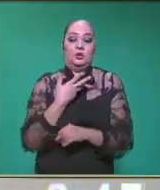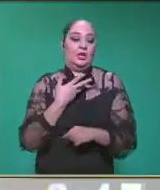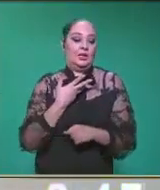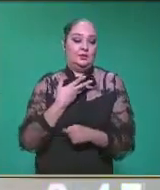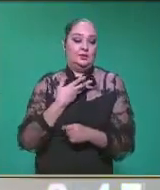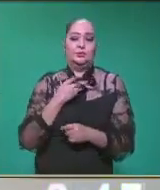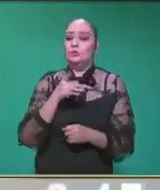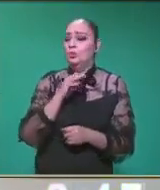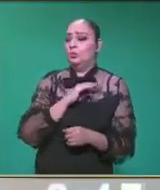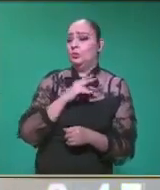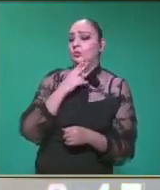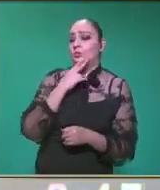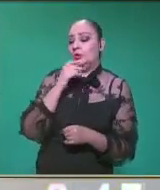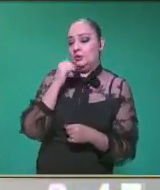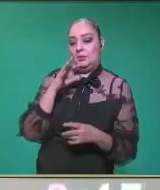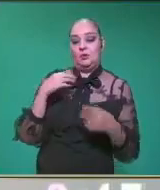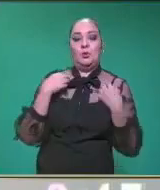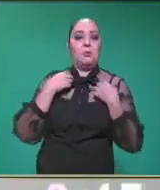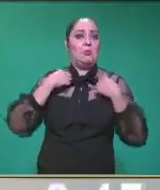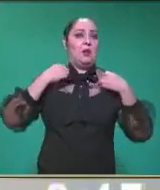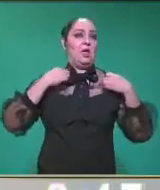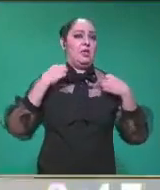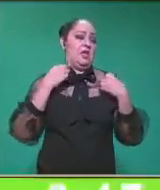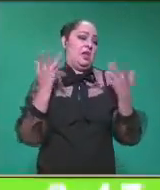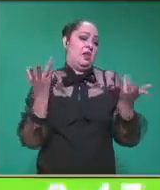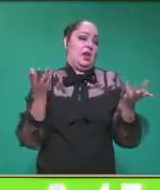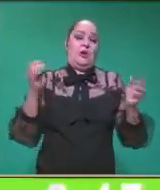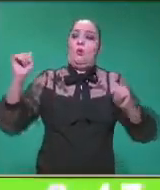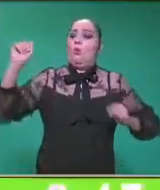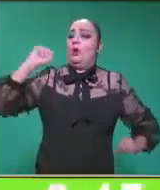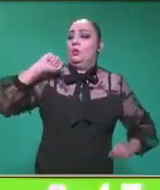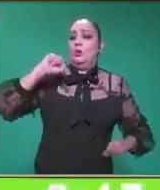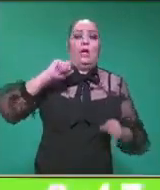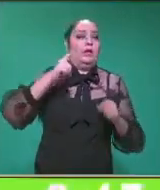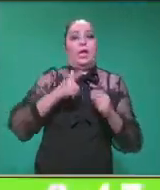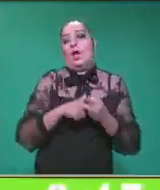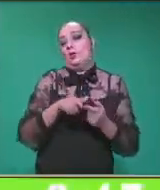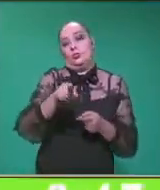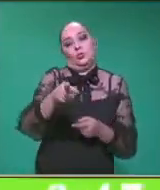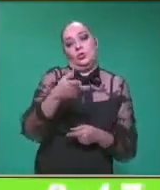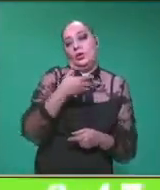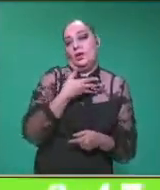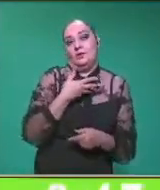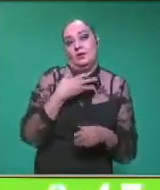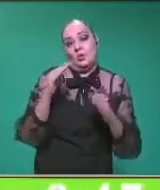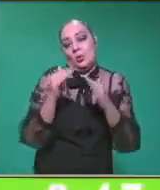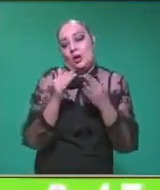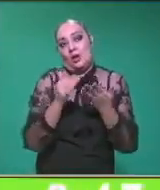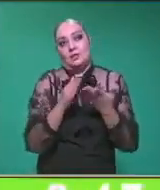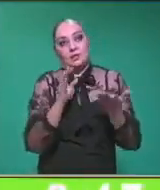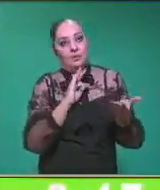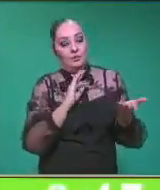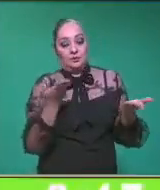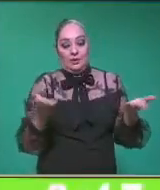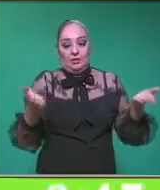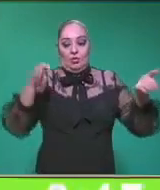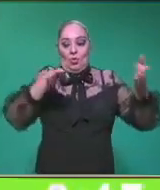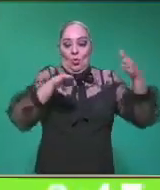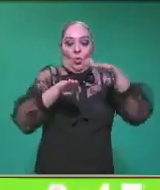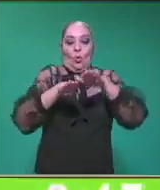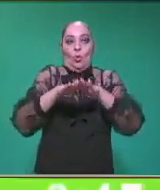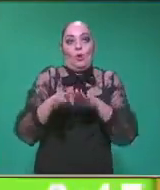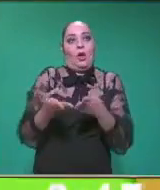puedes utilizar también una playera o una toalla mediana. Y vamos a